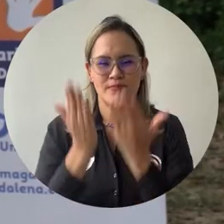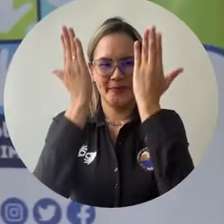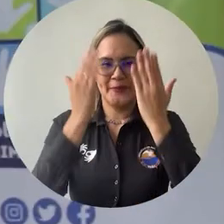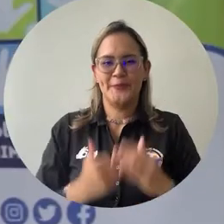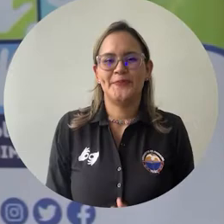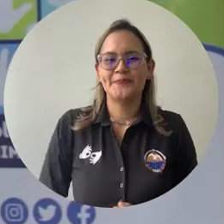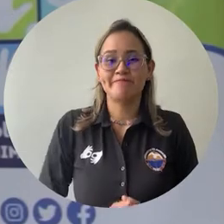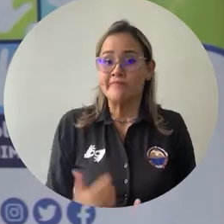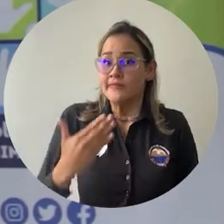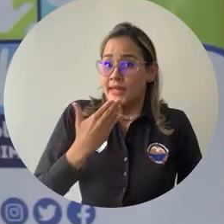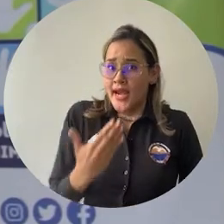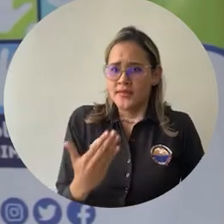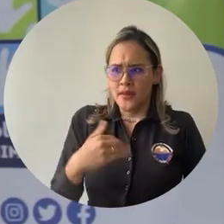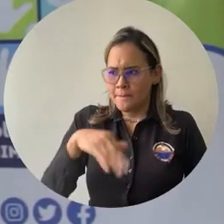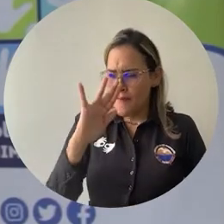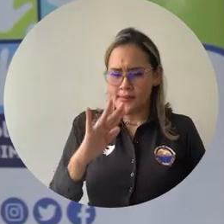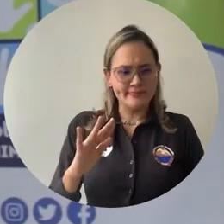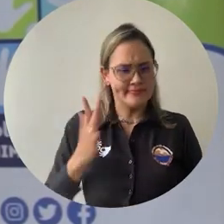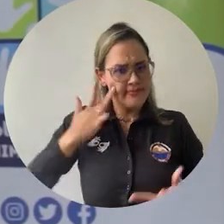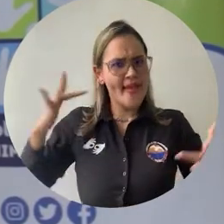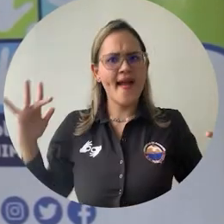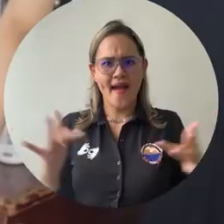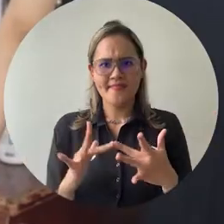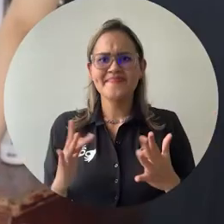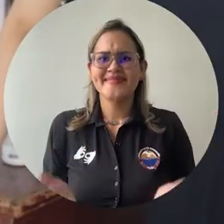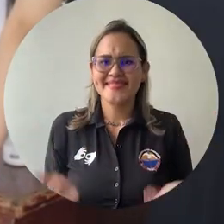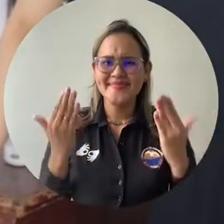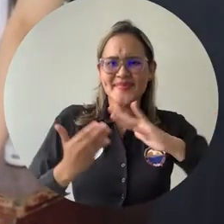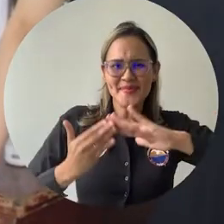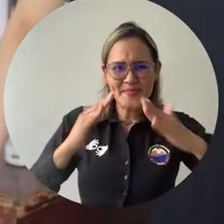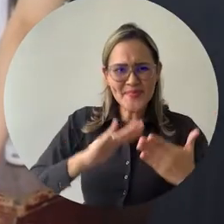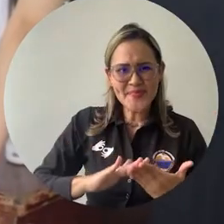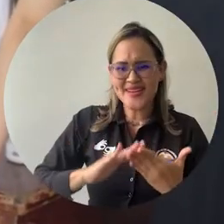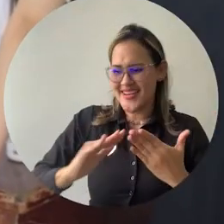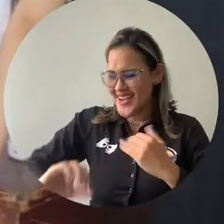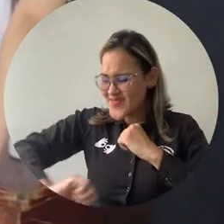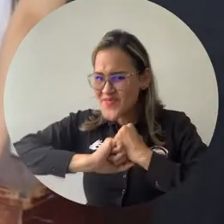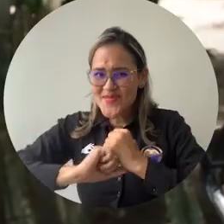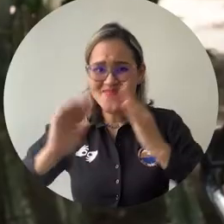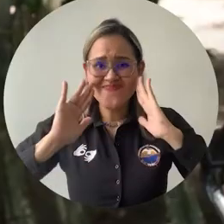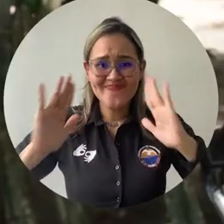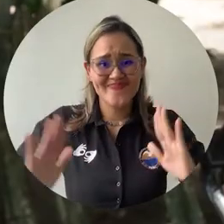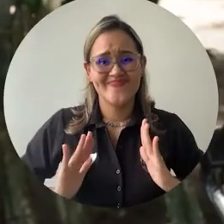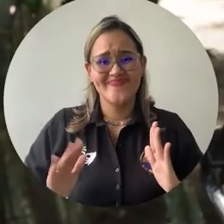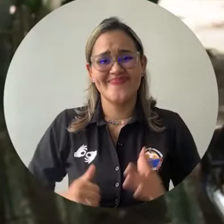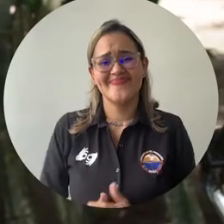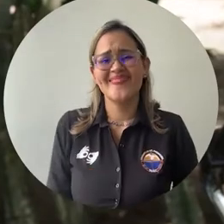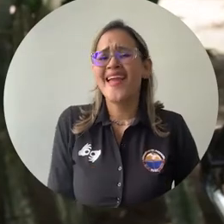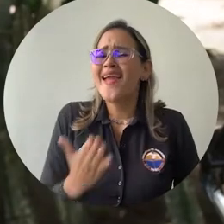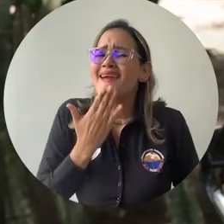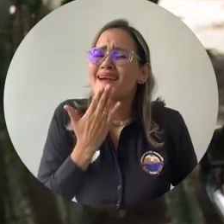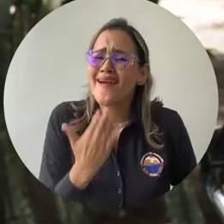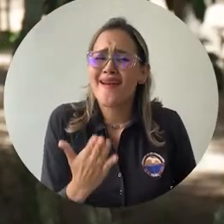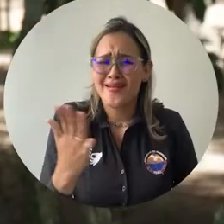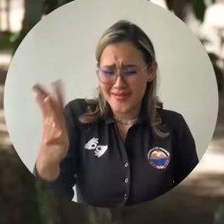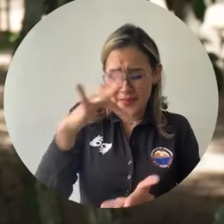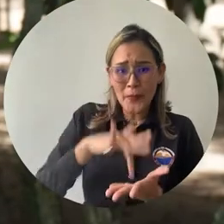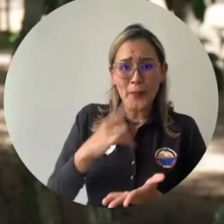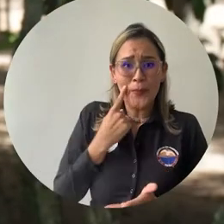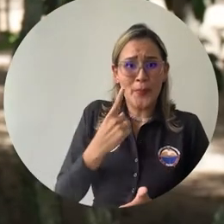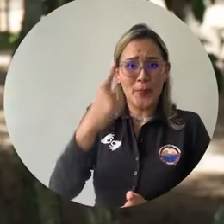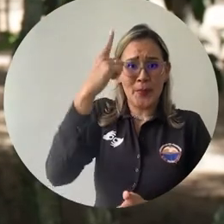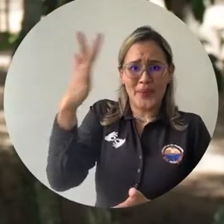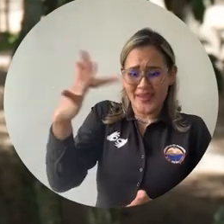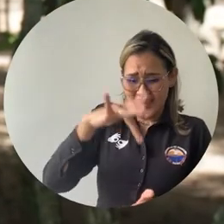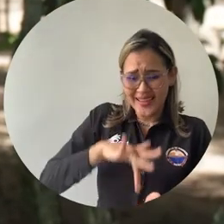universidad. Este escenario, el cual es propicio para todas las comunidades. Muchas gracias por esta atención acá al pueblo. Por